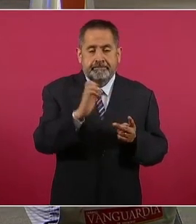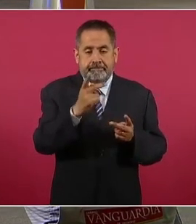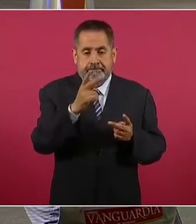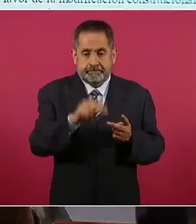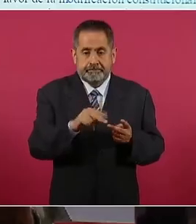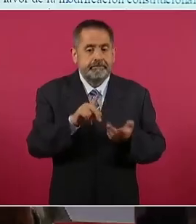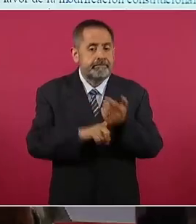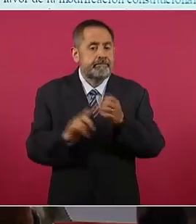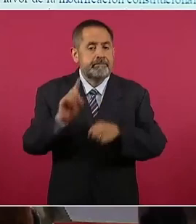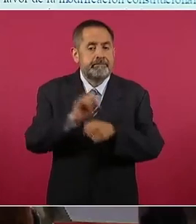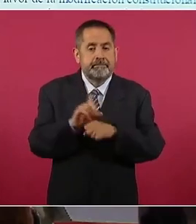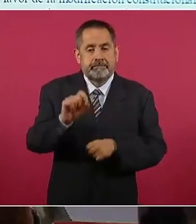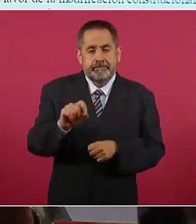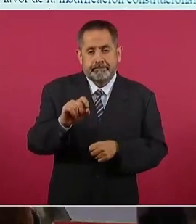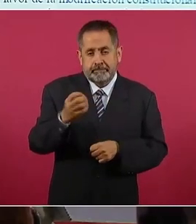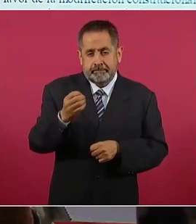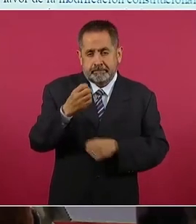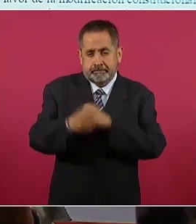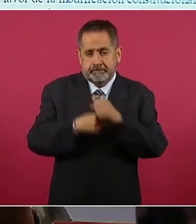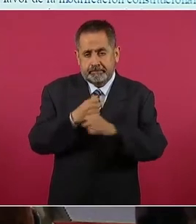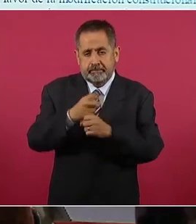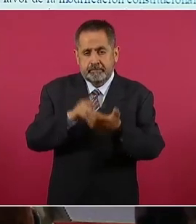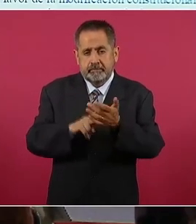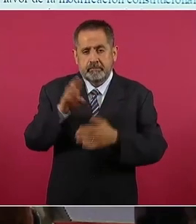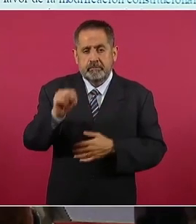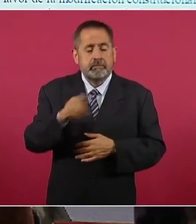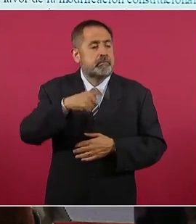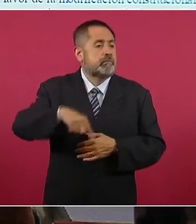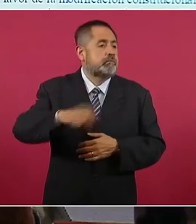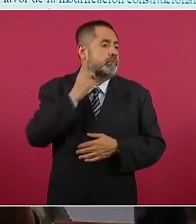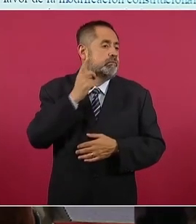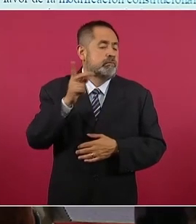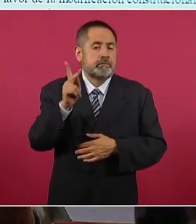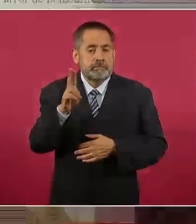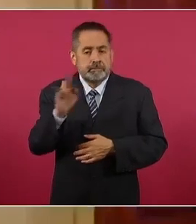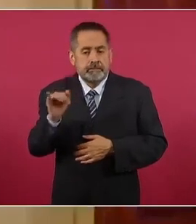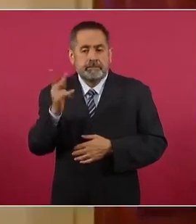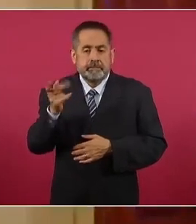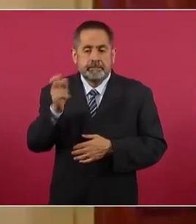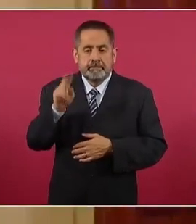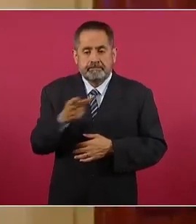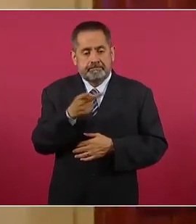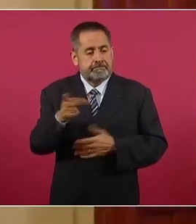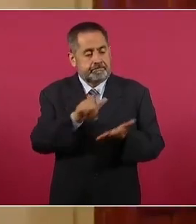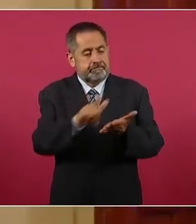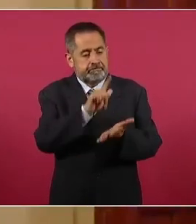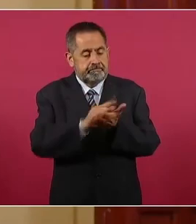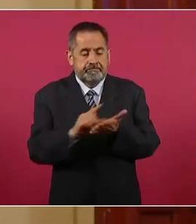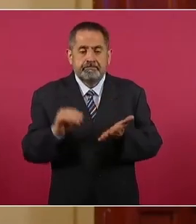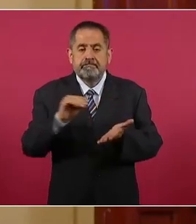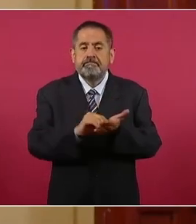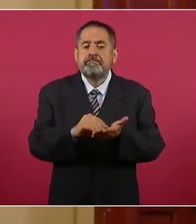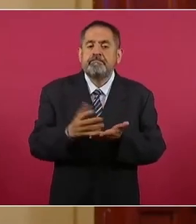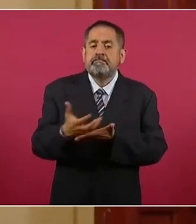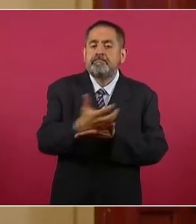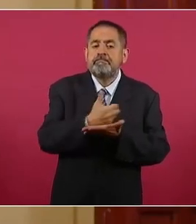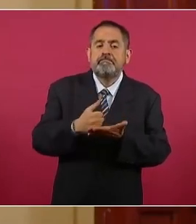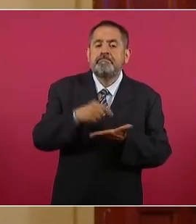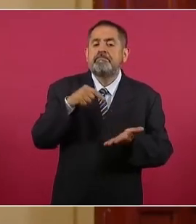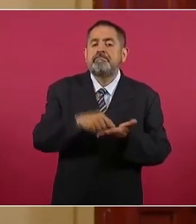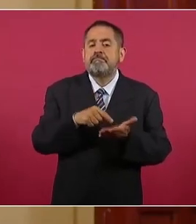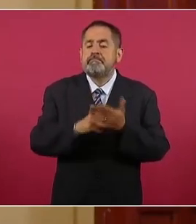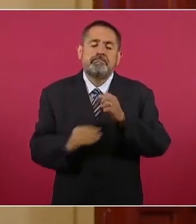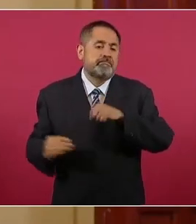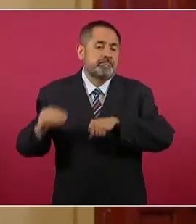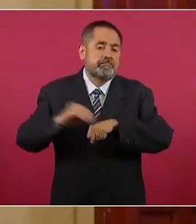el 20 de octubre de 2009 los diputados del PRI y del PAN aprobaron la Ley de Ingresos en la que